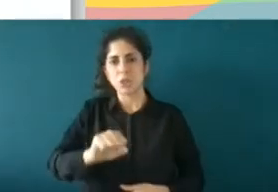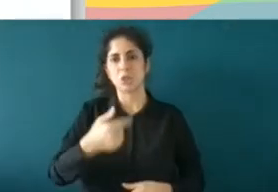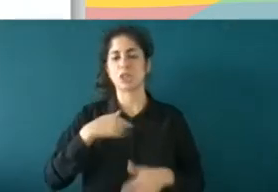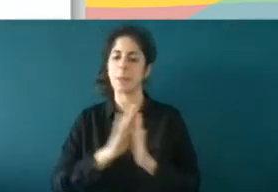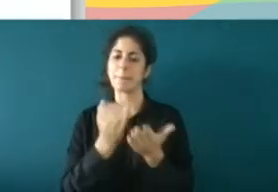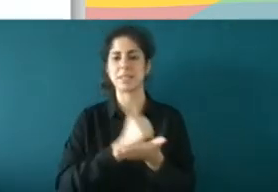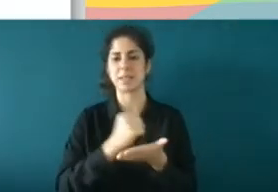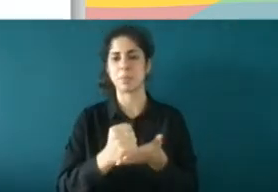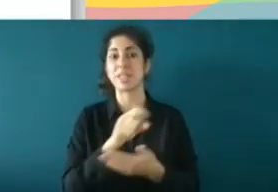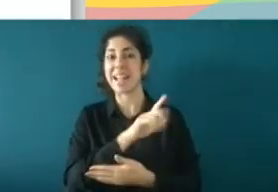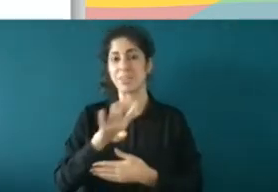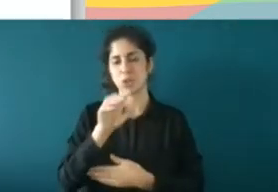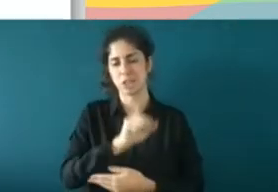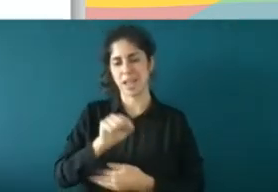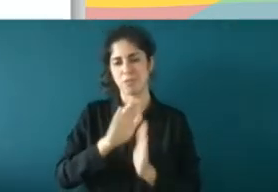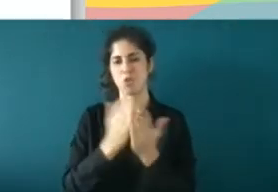concretamente